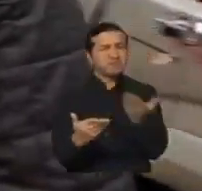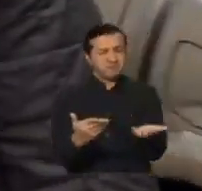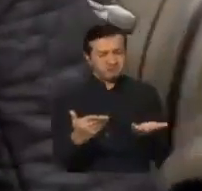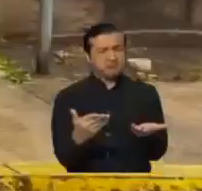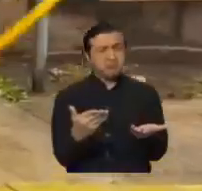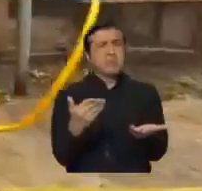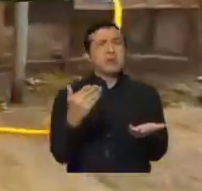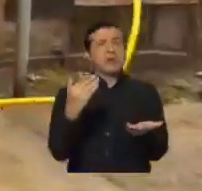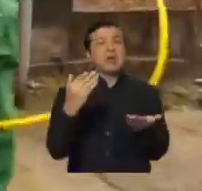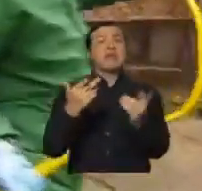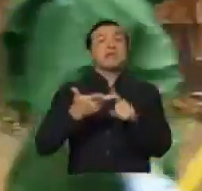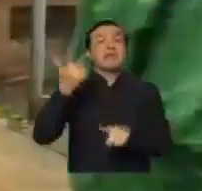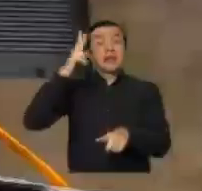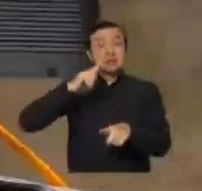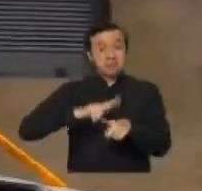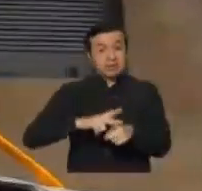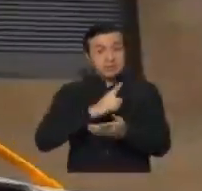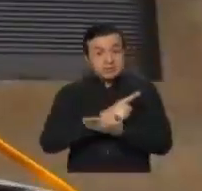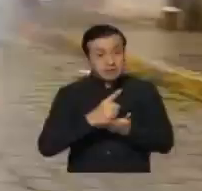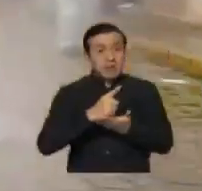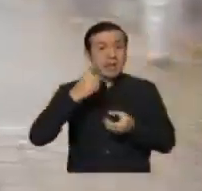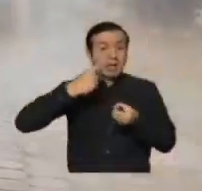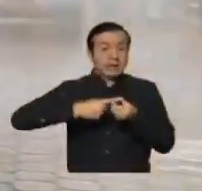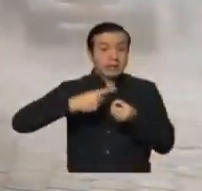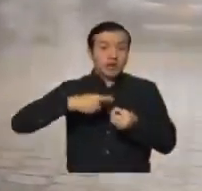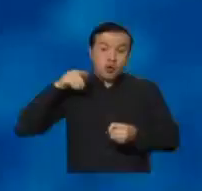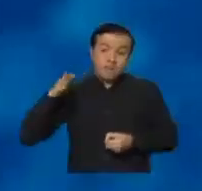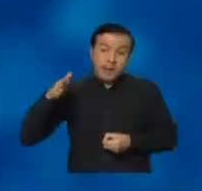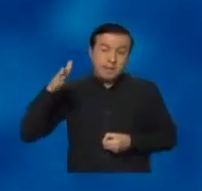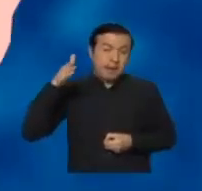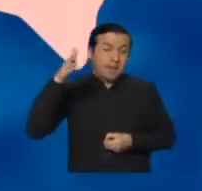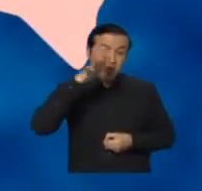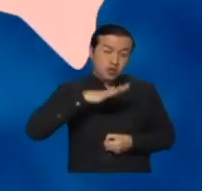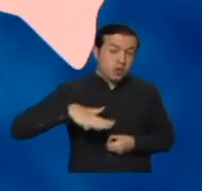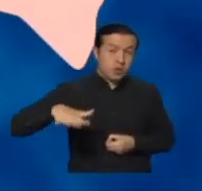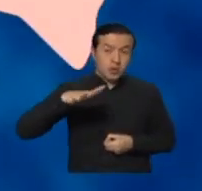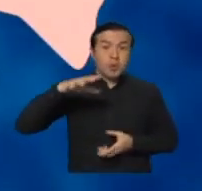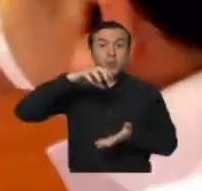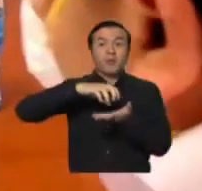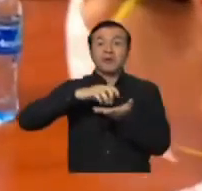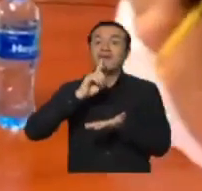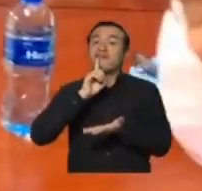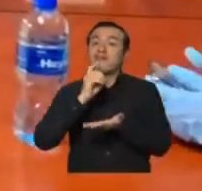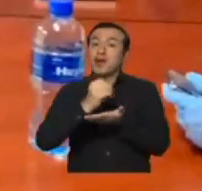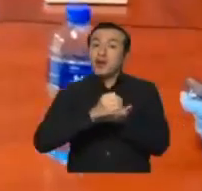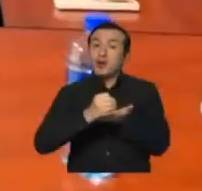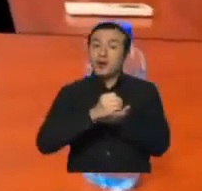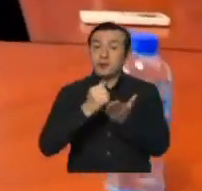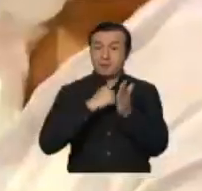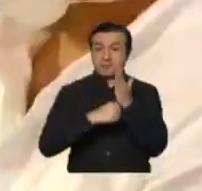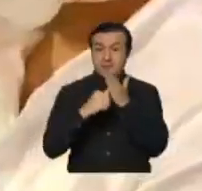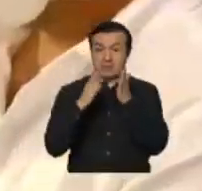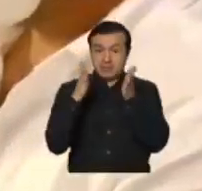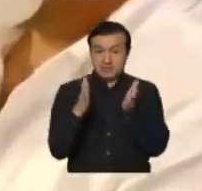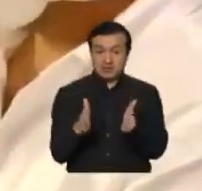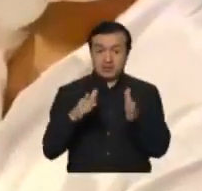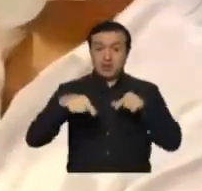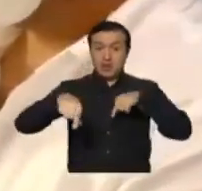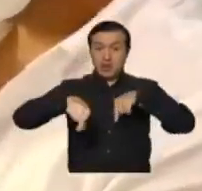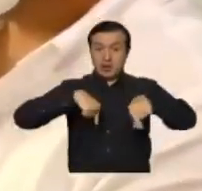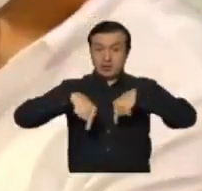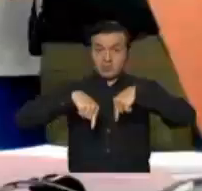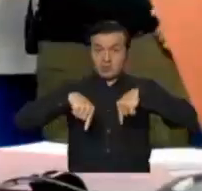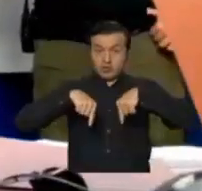esto por lo menos tres veces por semana en diferentes zonas de Quito. El oro. El ministro de Transporte y Obras Públicas, Gabriel